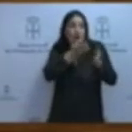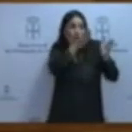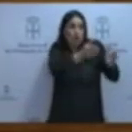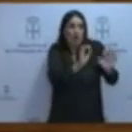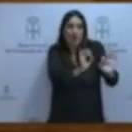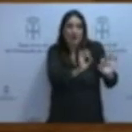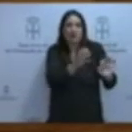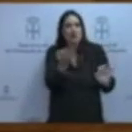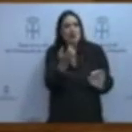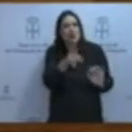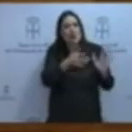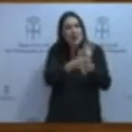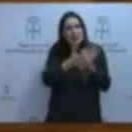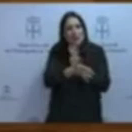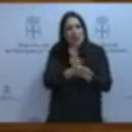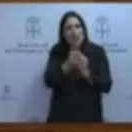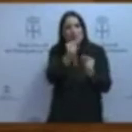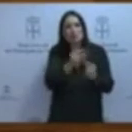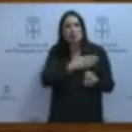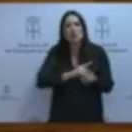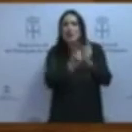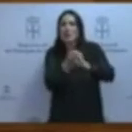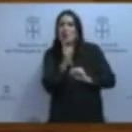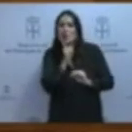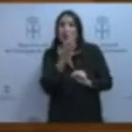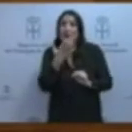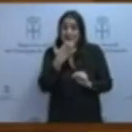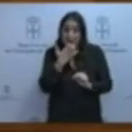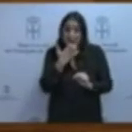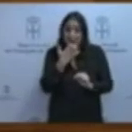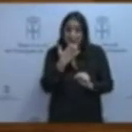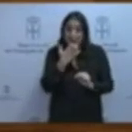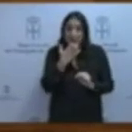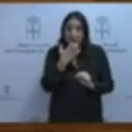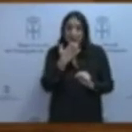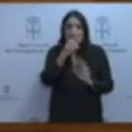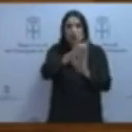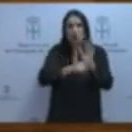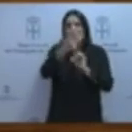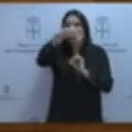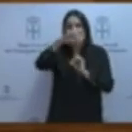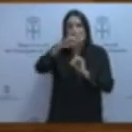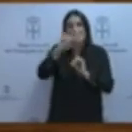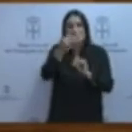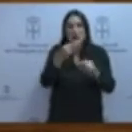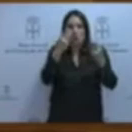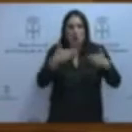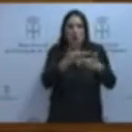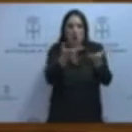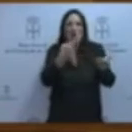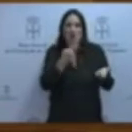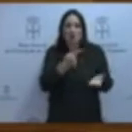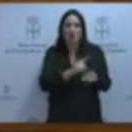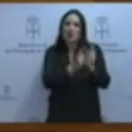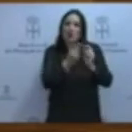Estaría bien que explicara cómo pretenden movilizar los presupuestos si ya han puesto una única condición y, además, de forma pública. Por otra parte,